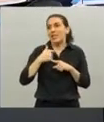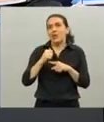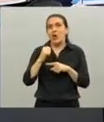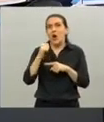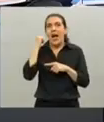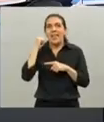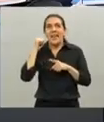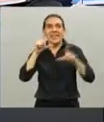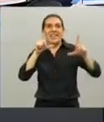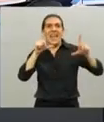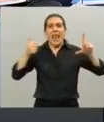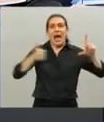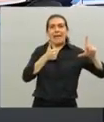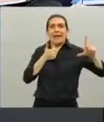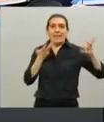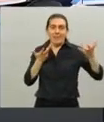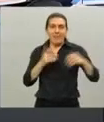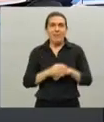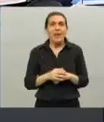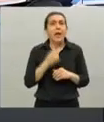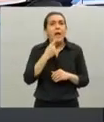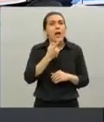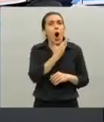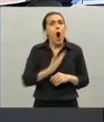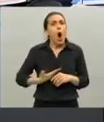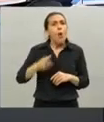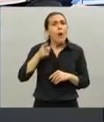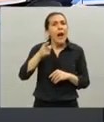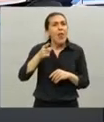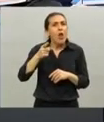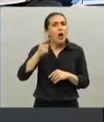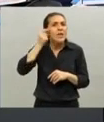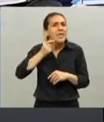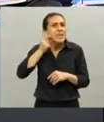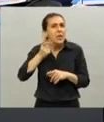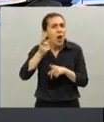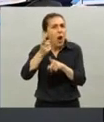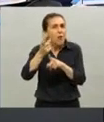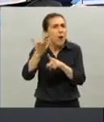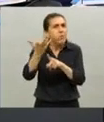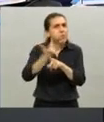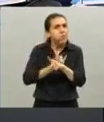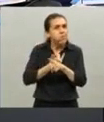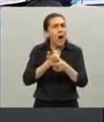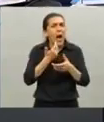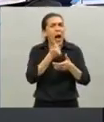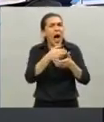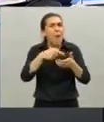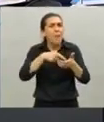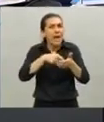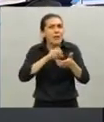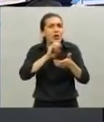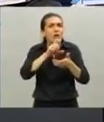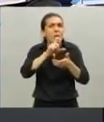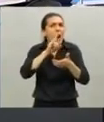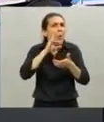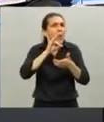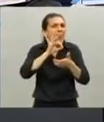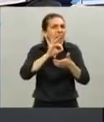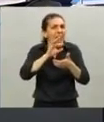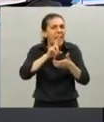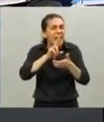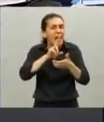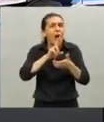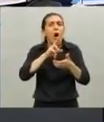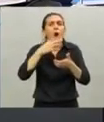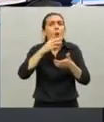atrás de la tele el gobernador Kicillof dijo que la aplicación cuidar va a ser obligatoria en